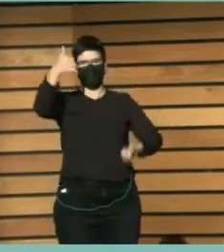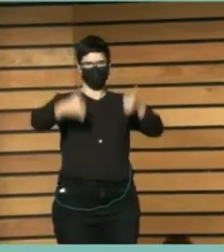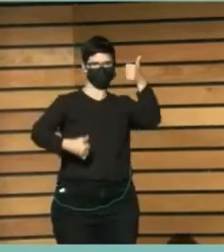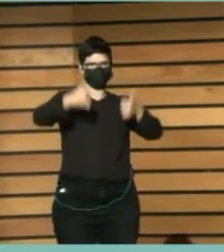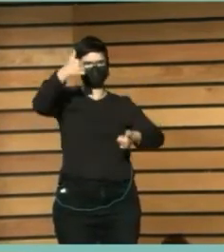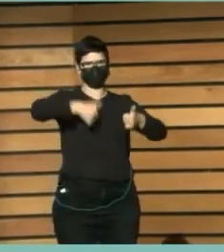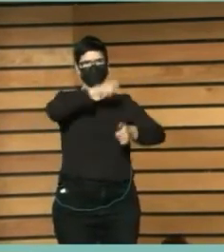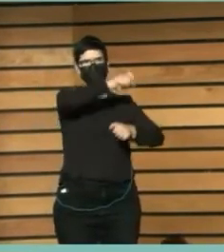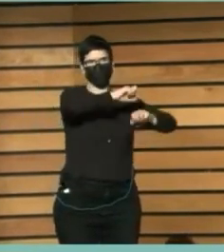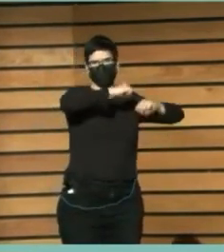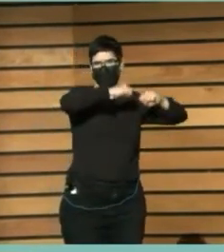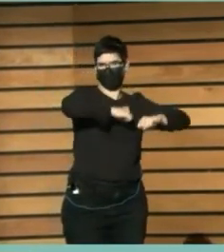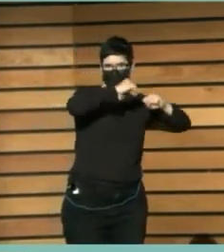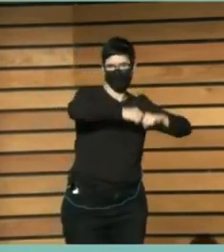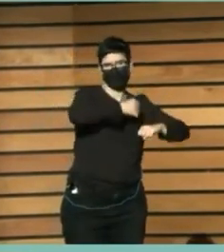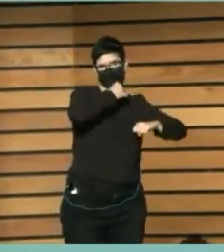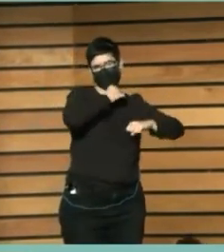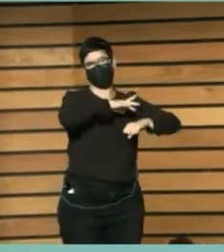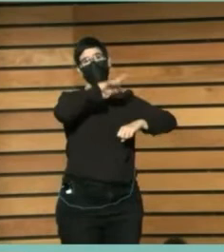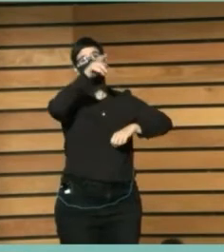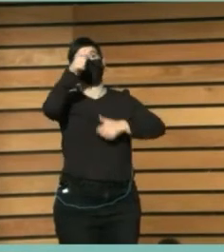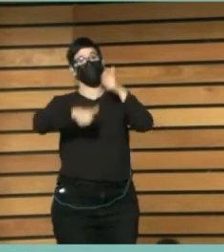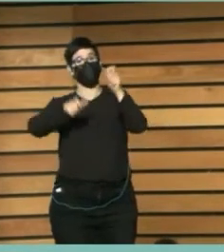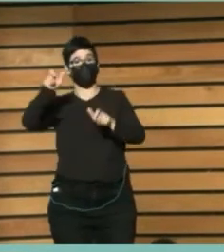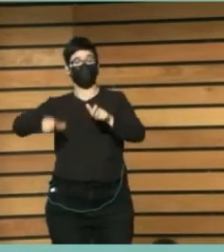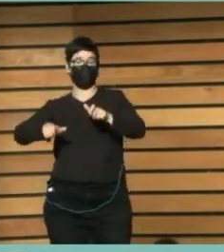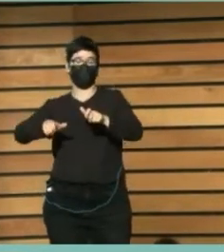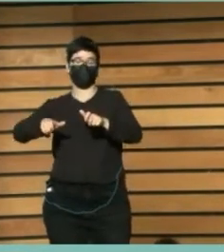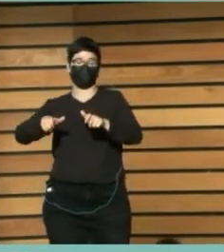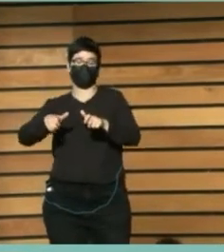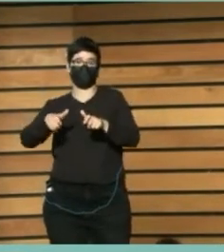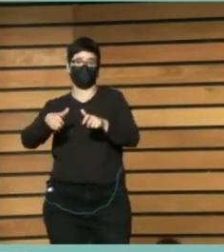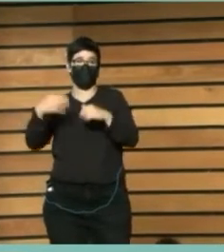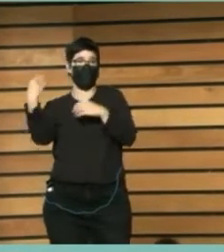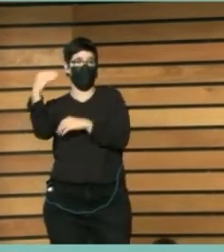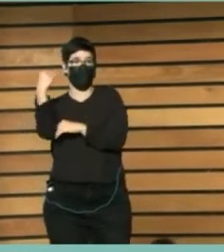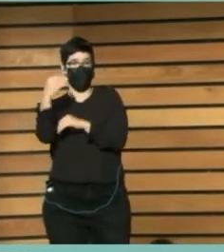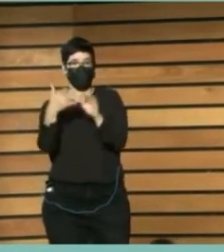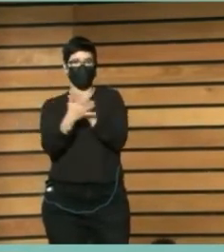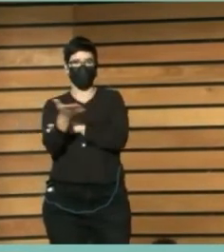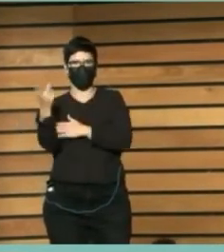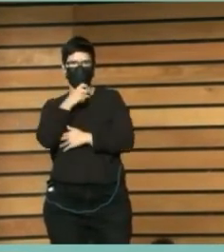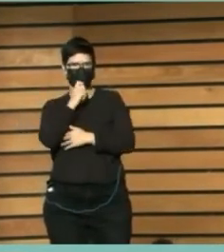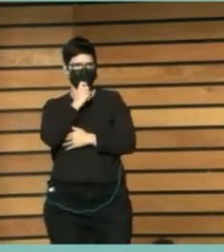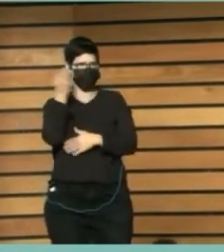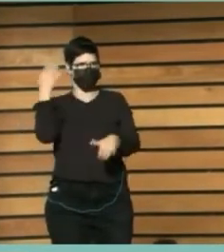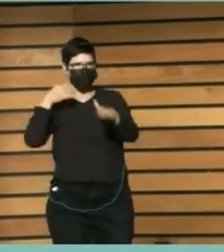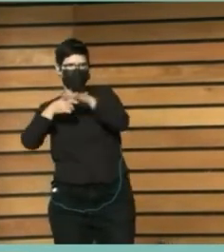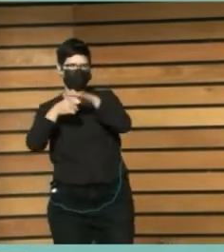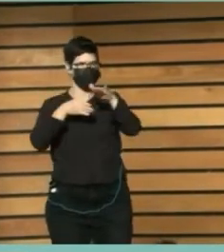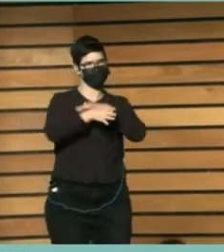jóvenes En cuanto competían En cuanto a tener Acceso A los equipos De